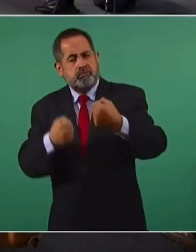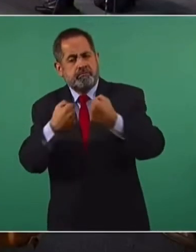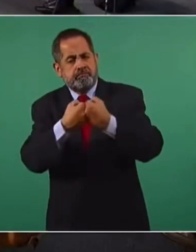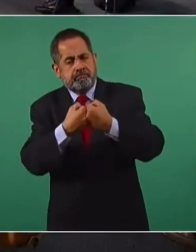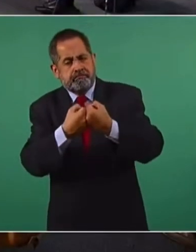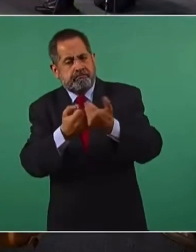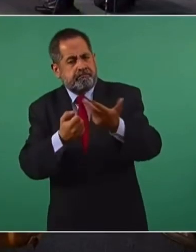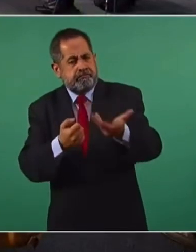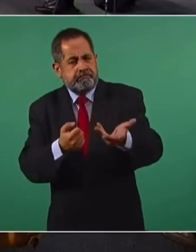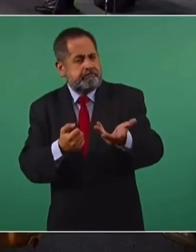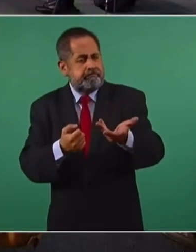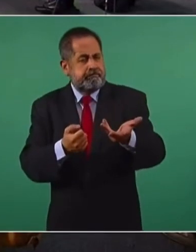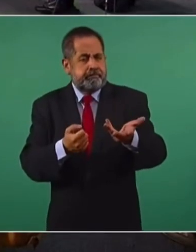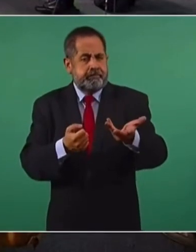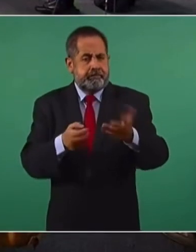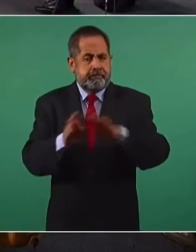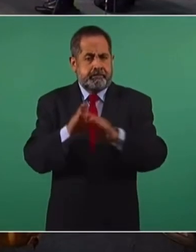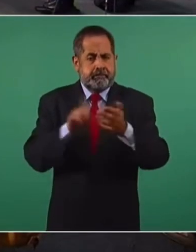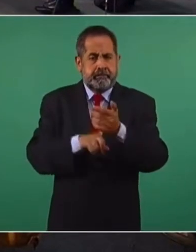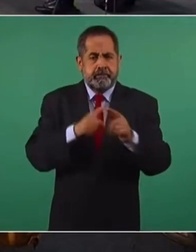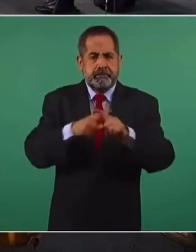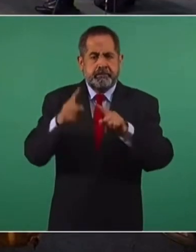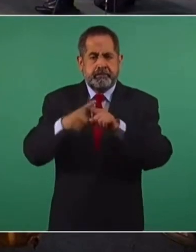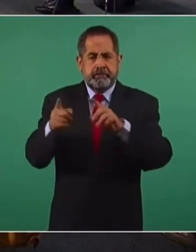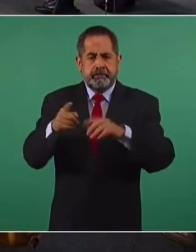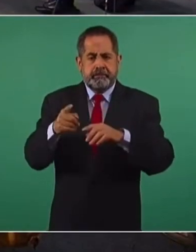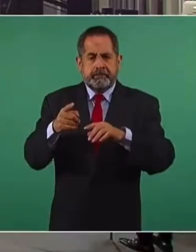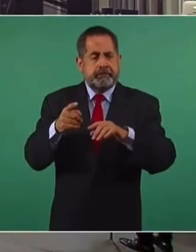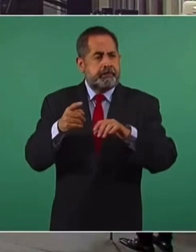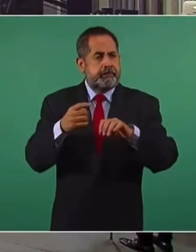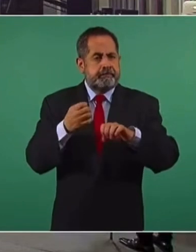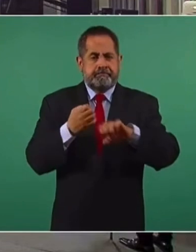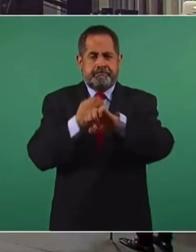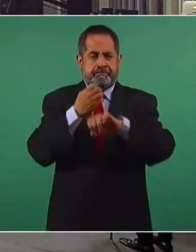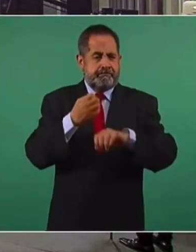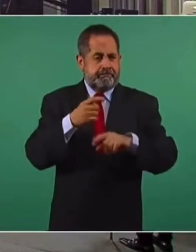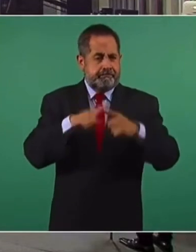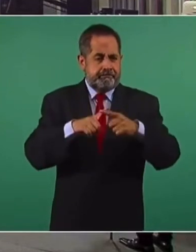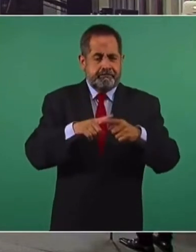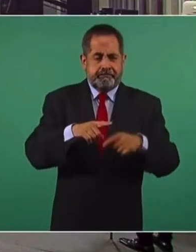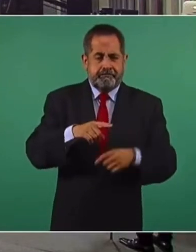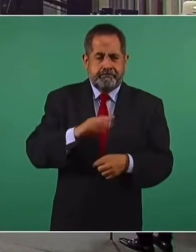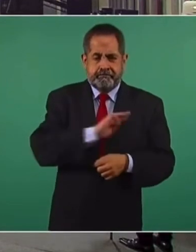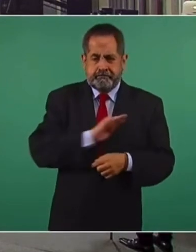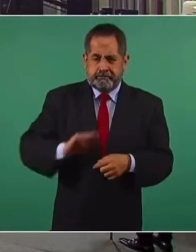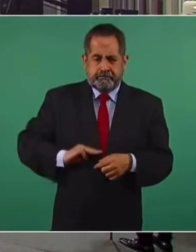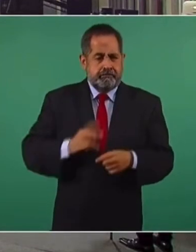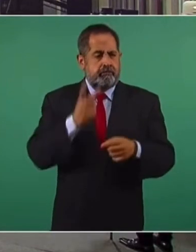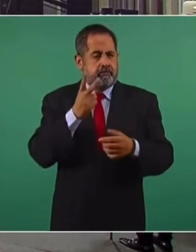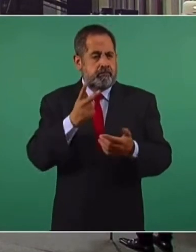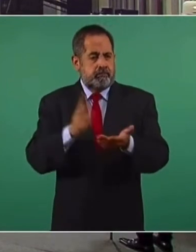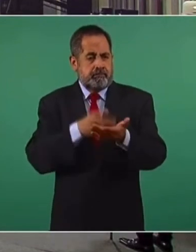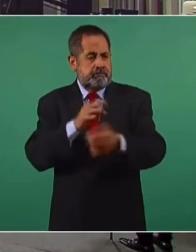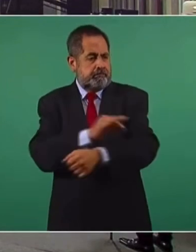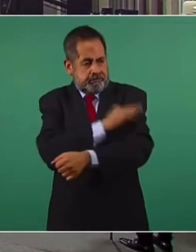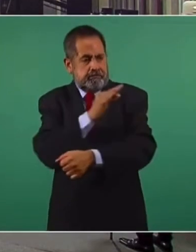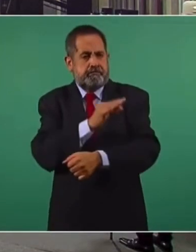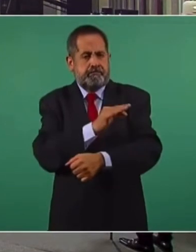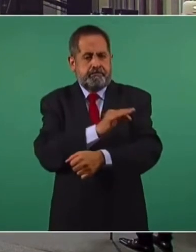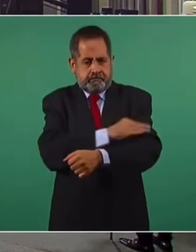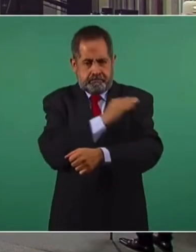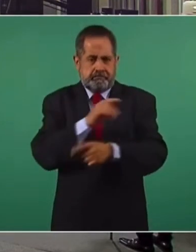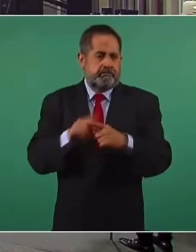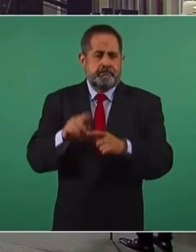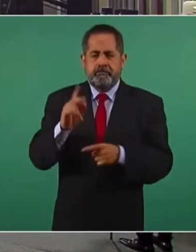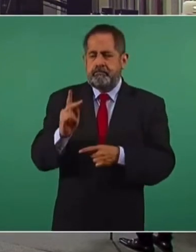Tomando en cuenta que las entidades fronterizas van a hacer vacuna de dos dosis, quizás si es este Pfizer,